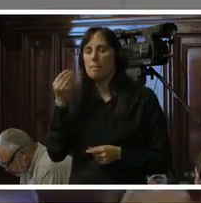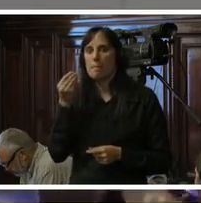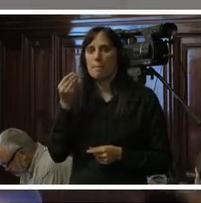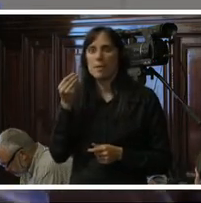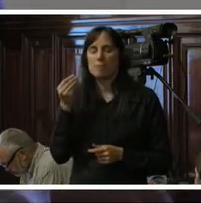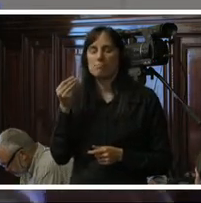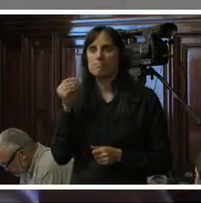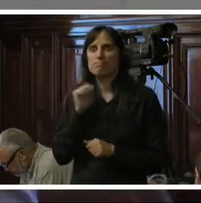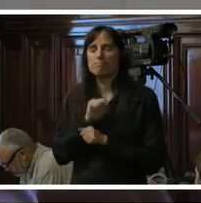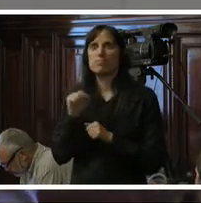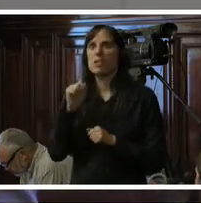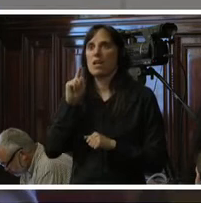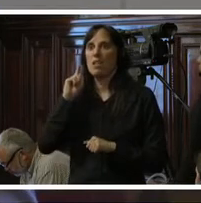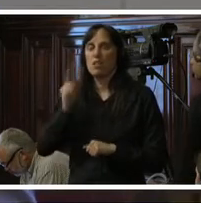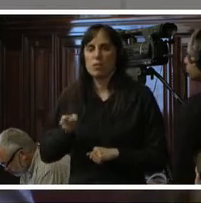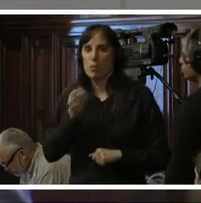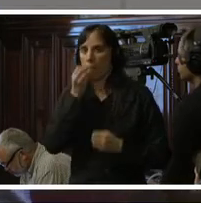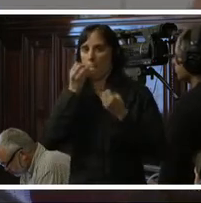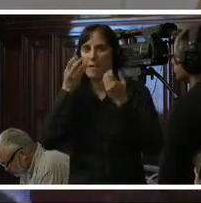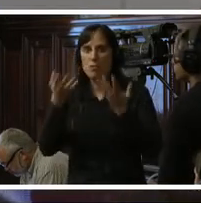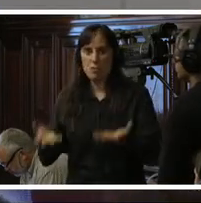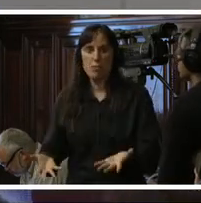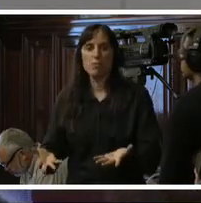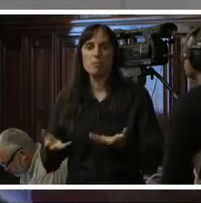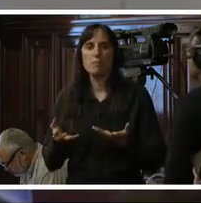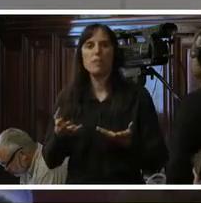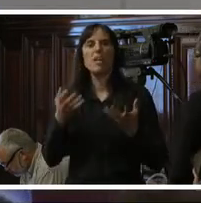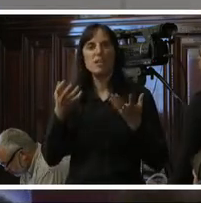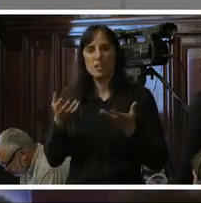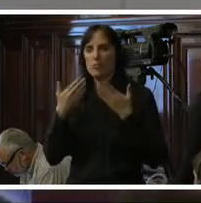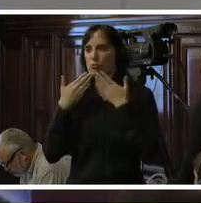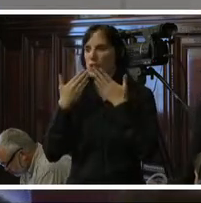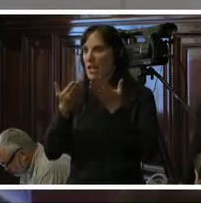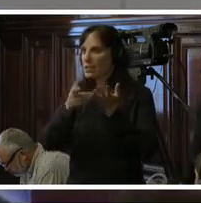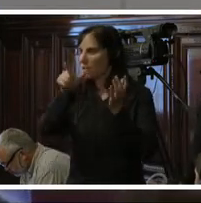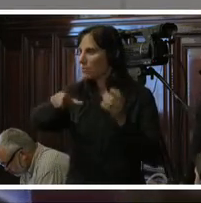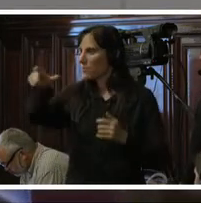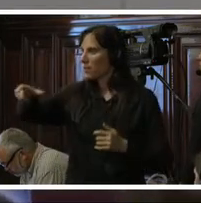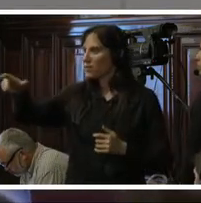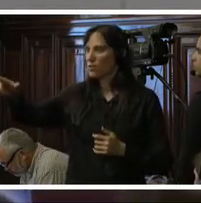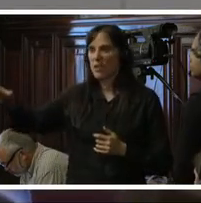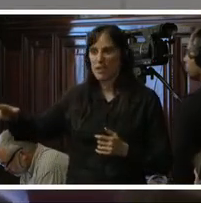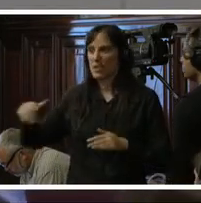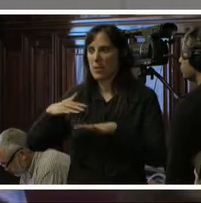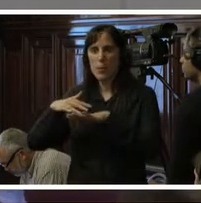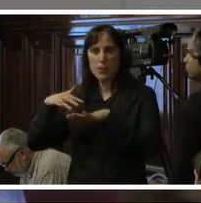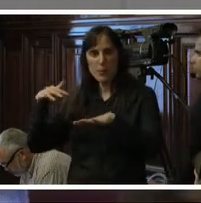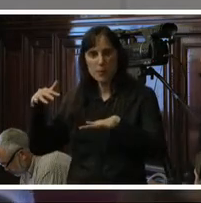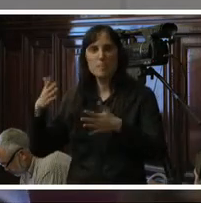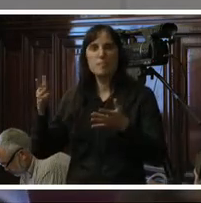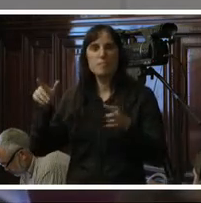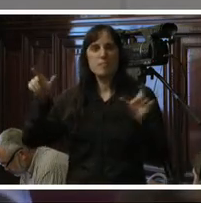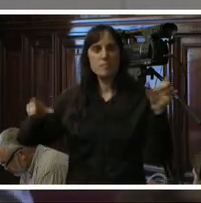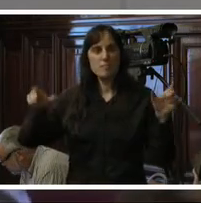mejores decisiones y dar los mejores pasos quiero agradecer al público por estar presente